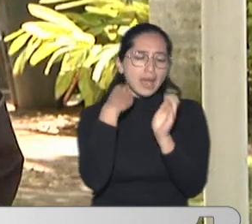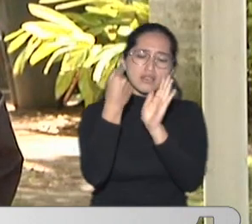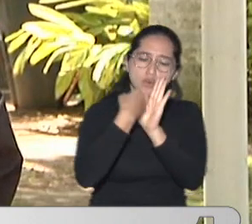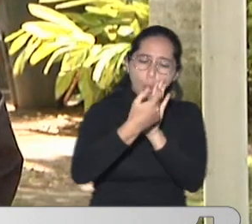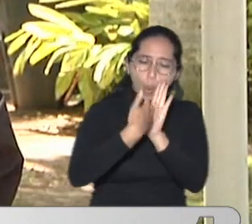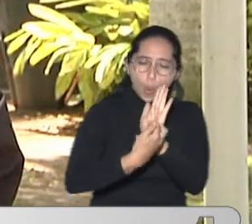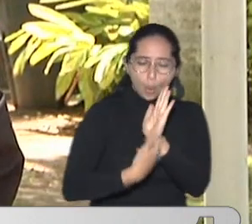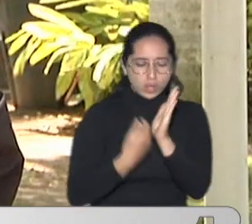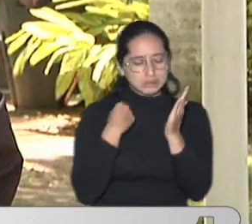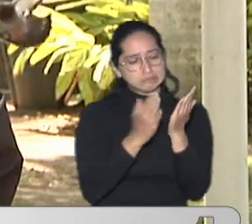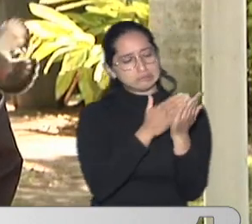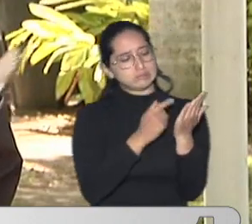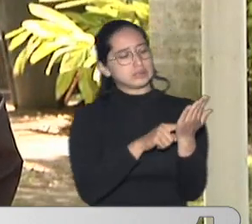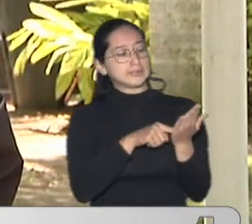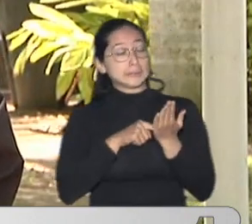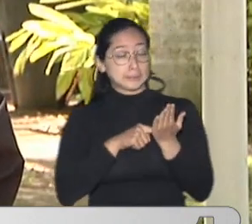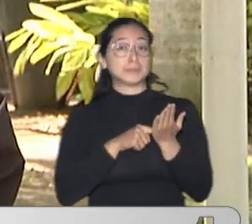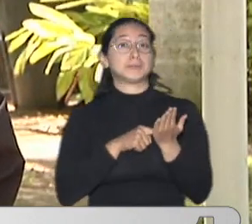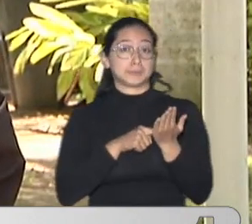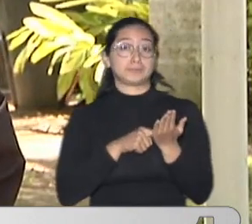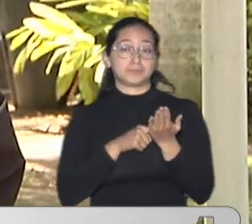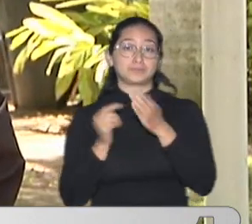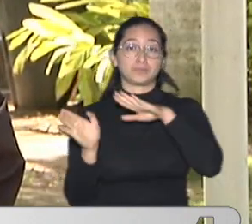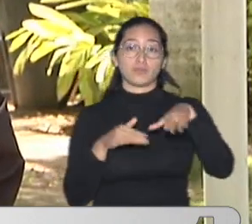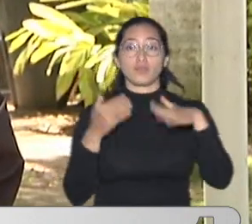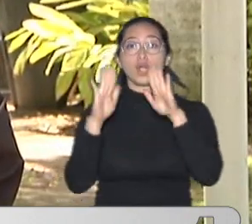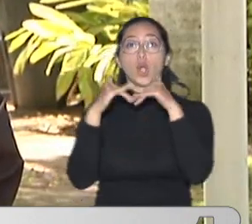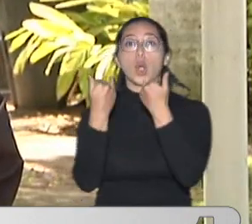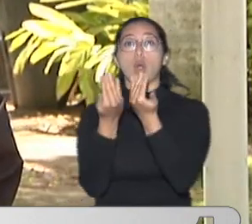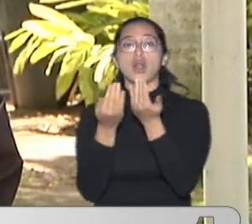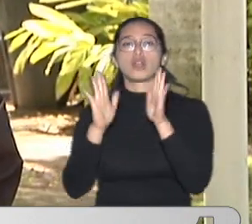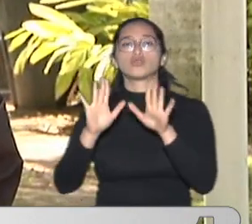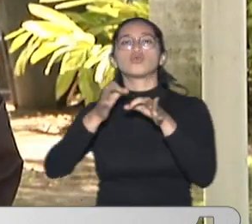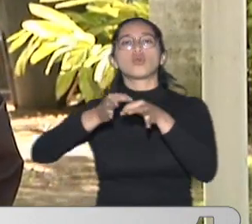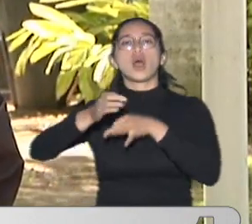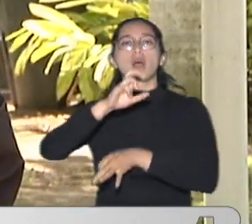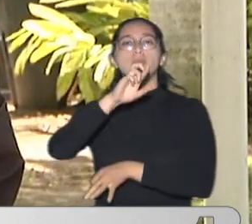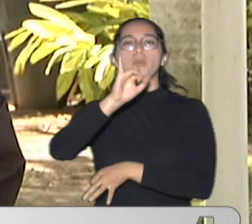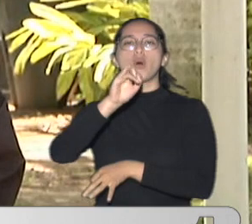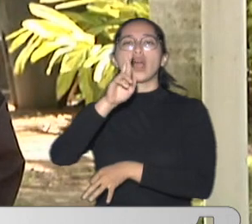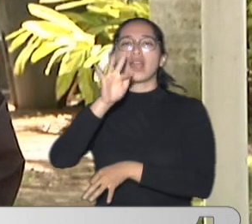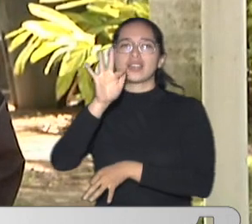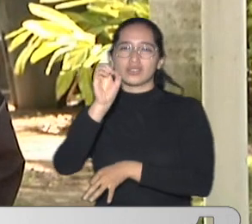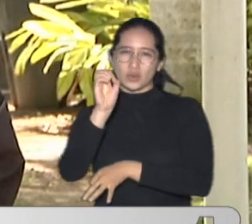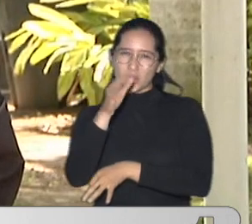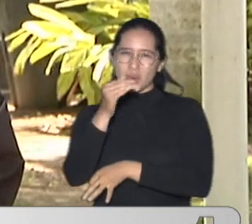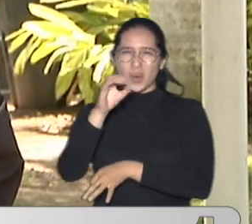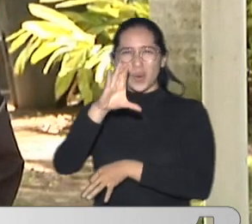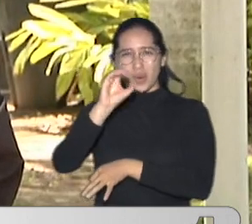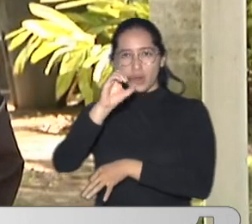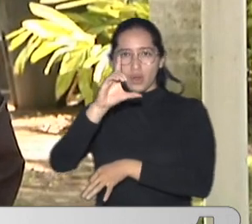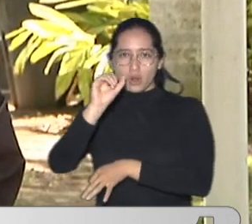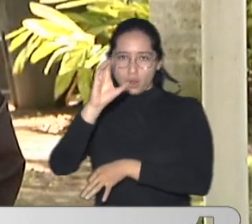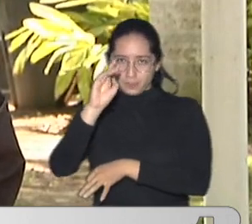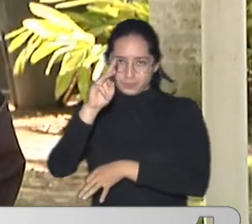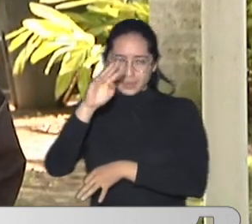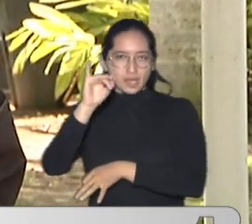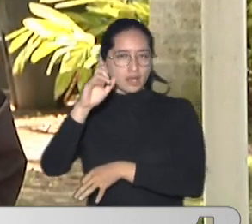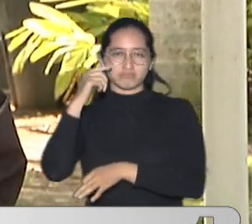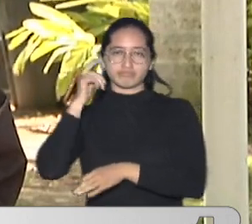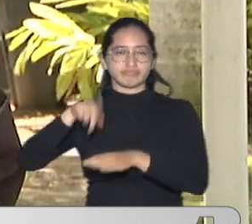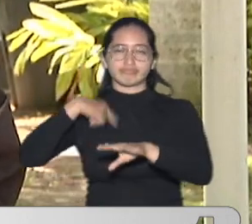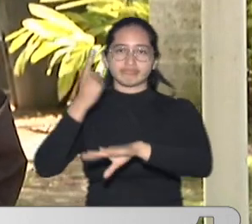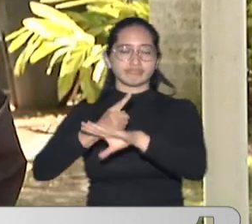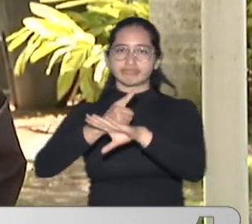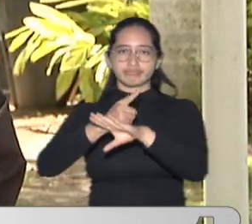Y el colegio Sagrado Corazón Ubicado en jurisdicción Del municipio De Puerto Colombia Atlántico Se declaró En cuarentena Después